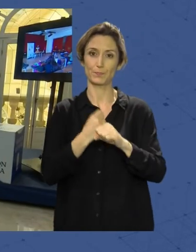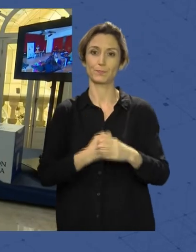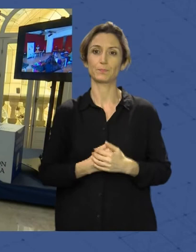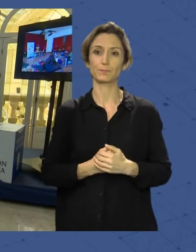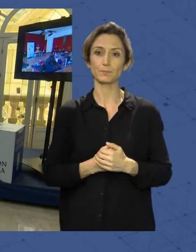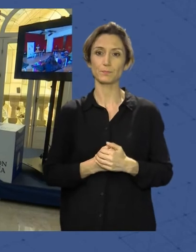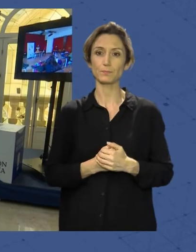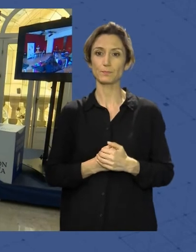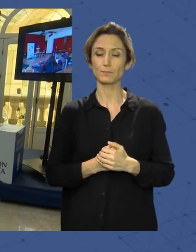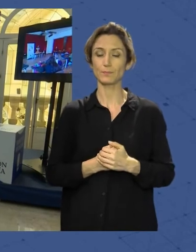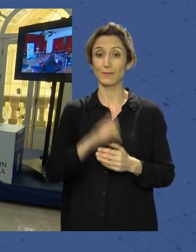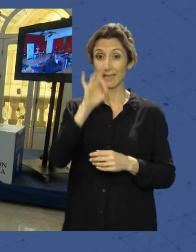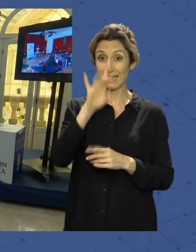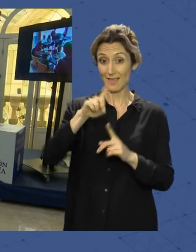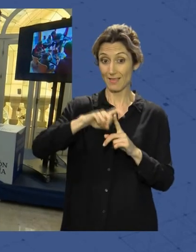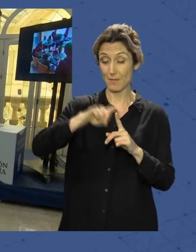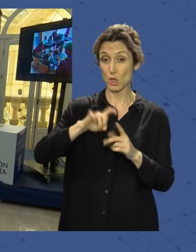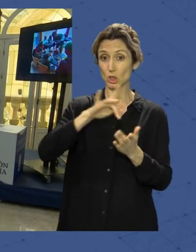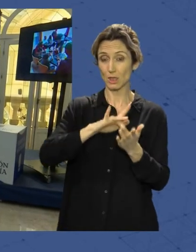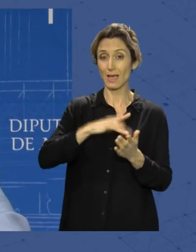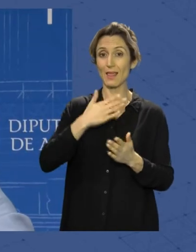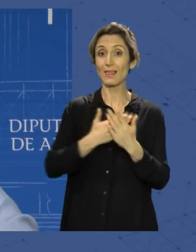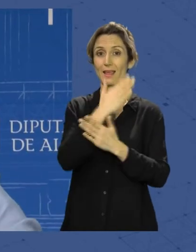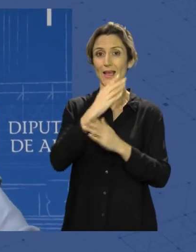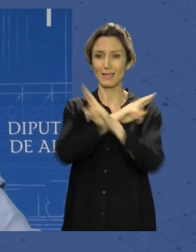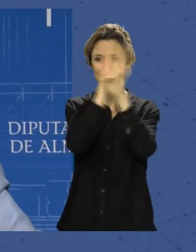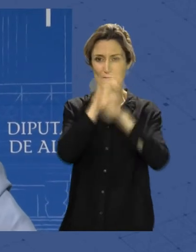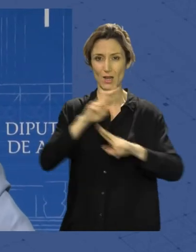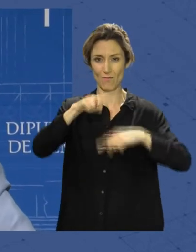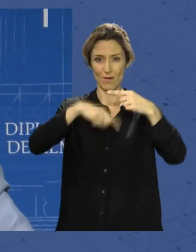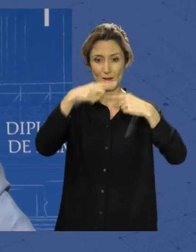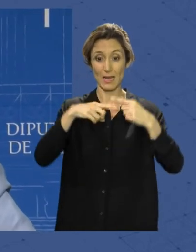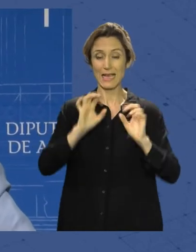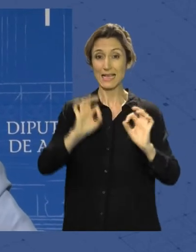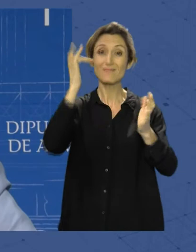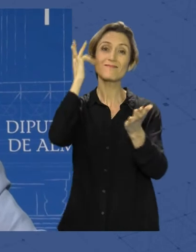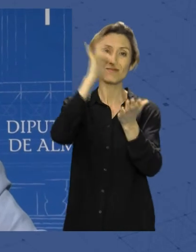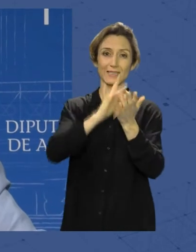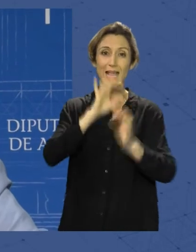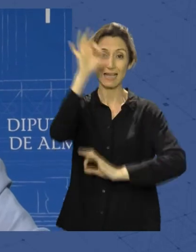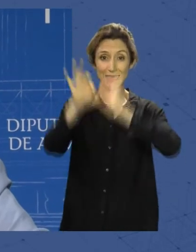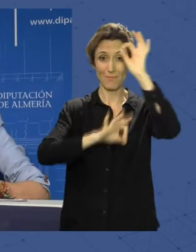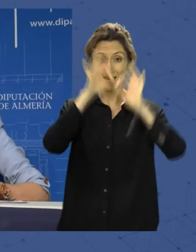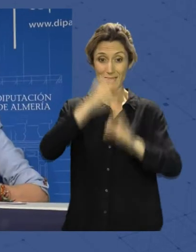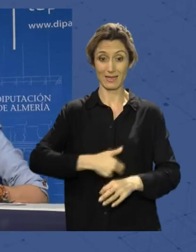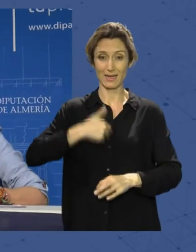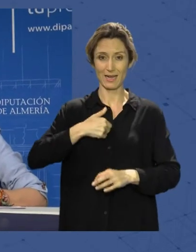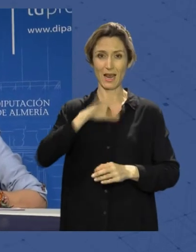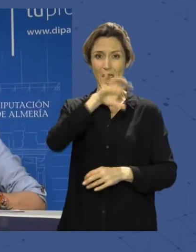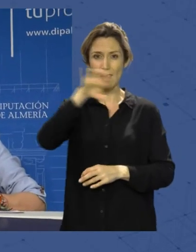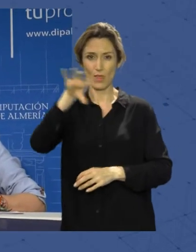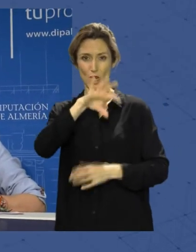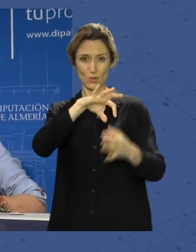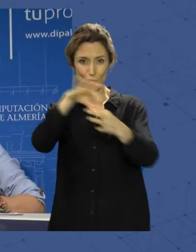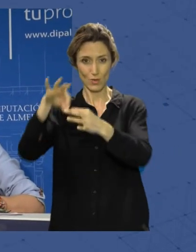Cada 15 de mayo se celebra el Día Internacional de las Familias, una fecha proclamada por la Asamblea General de las Naciones Unidas con el objetivo de